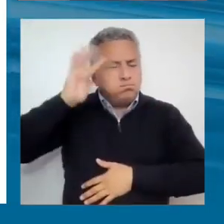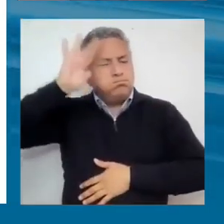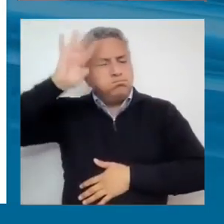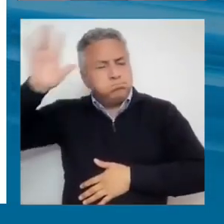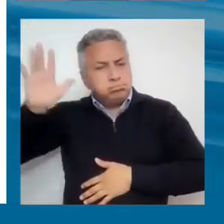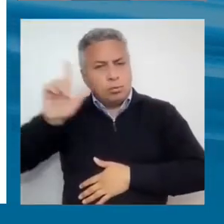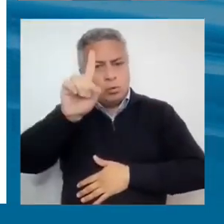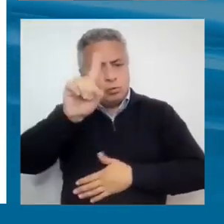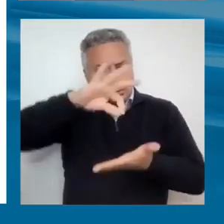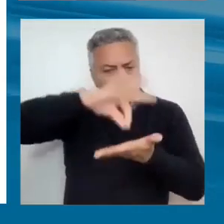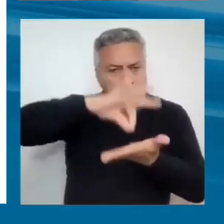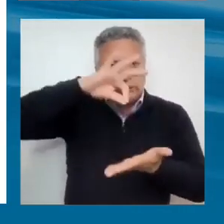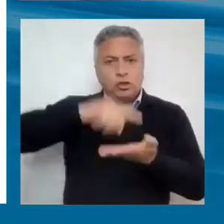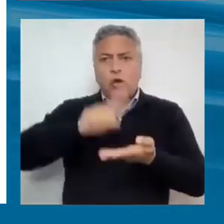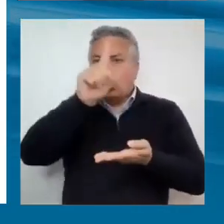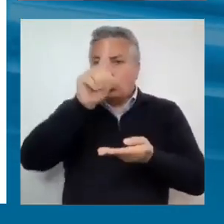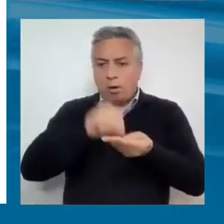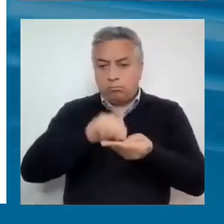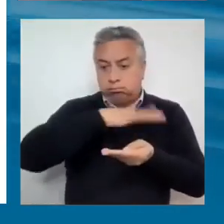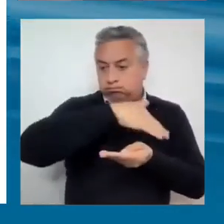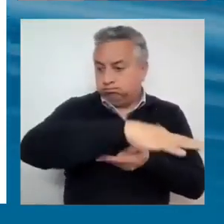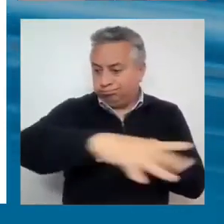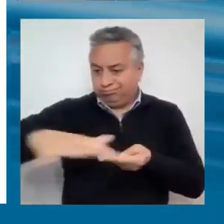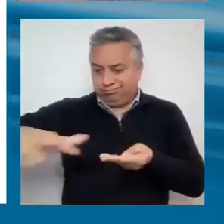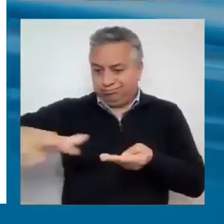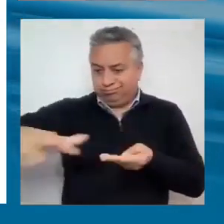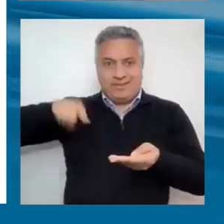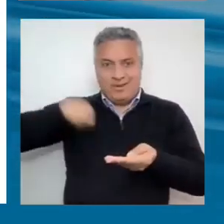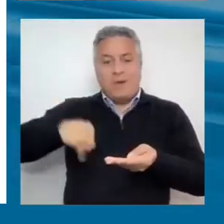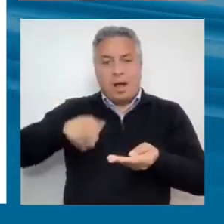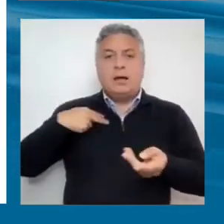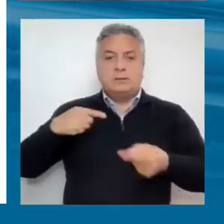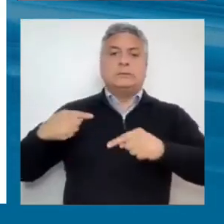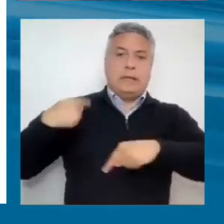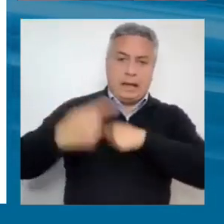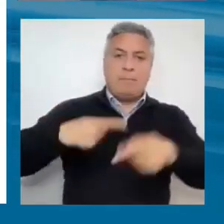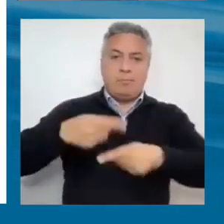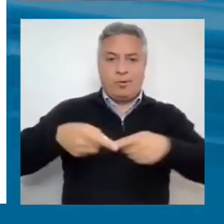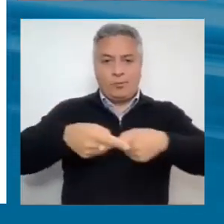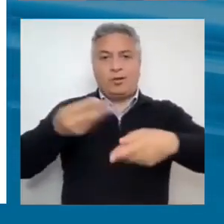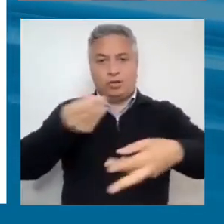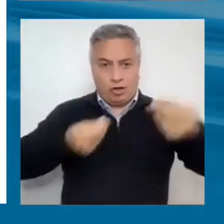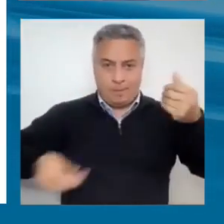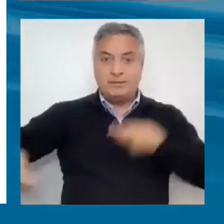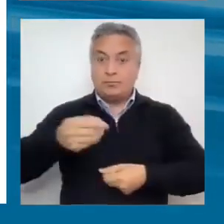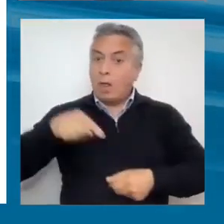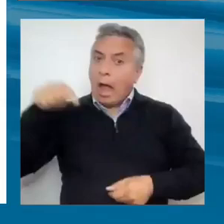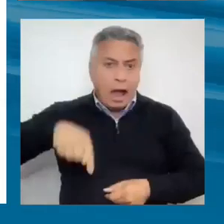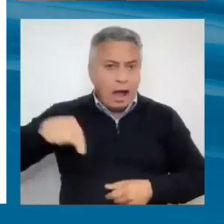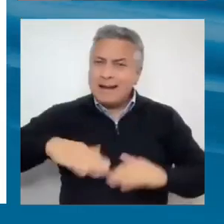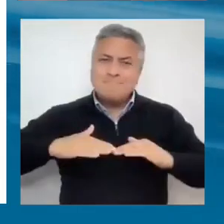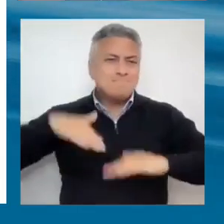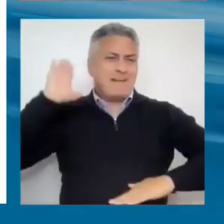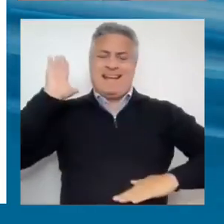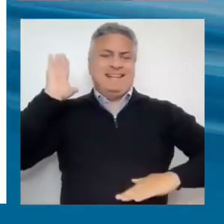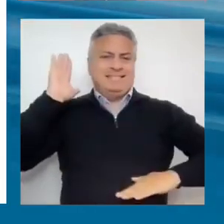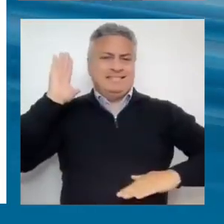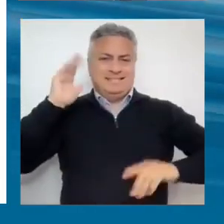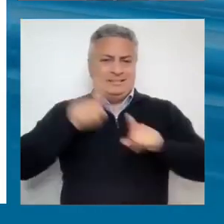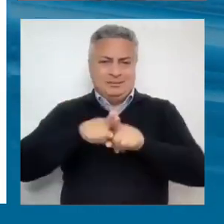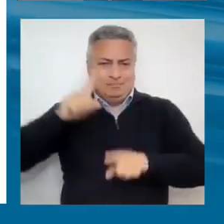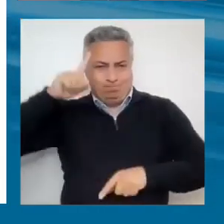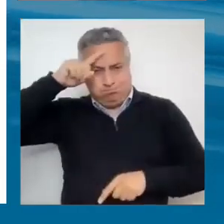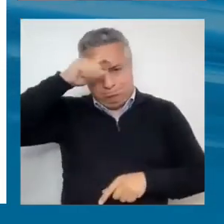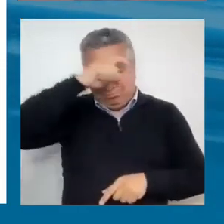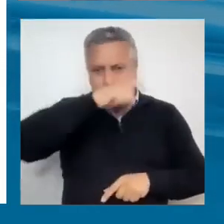que implicaba los términos de intercambio, la especialización comercial. Bueno, ahora es mucho más complicado como para tener un modelo